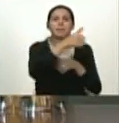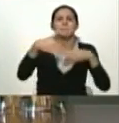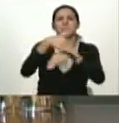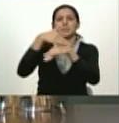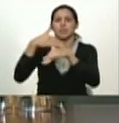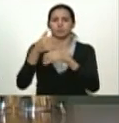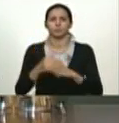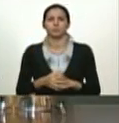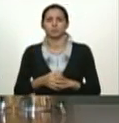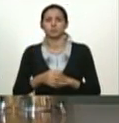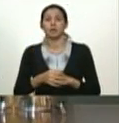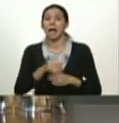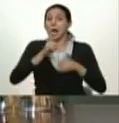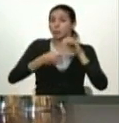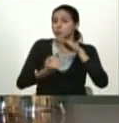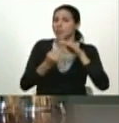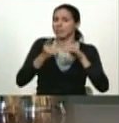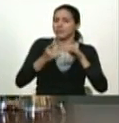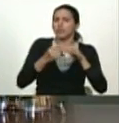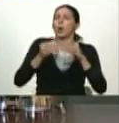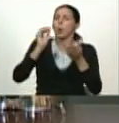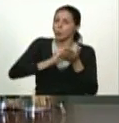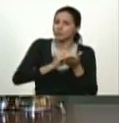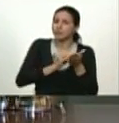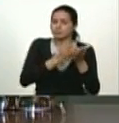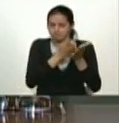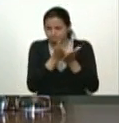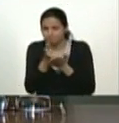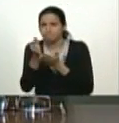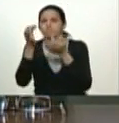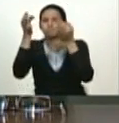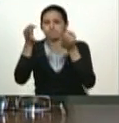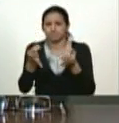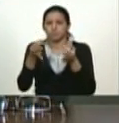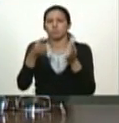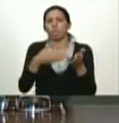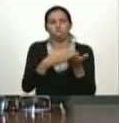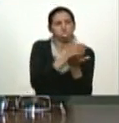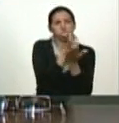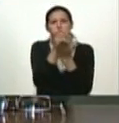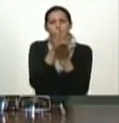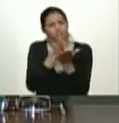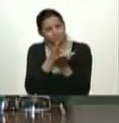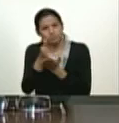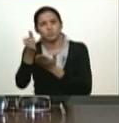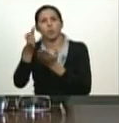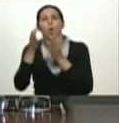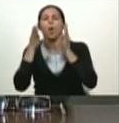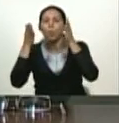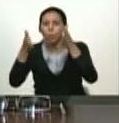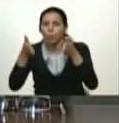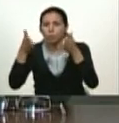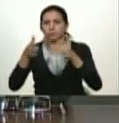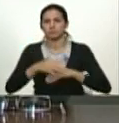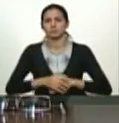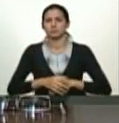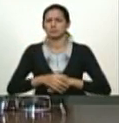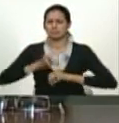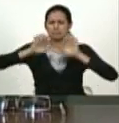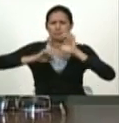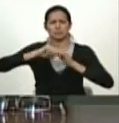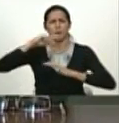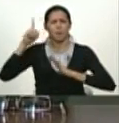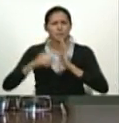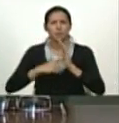reorientar la verdad para colocarlas en la nueva estructura que hemos creado revísense bien completo